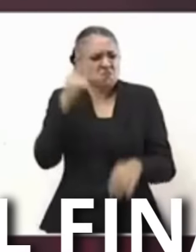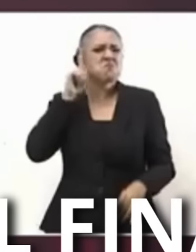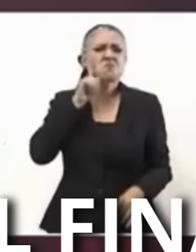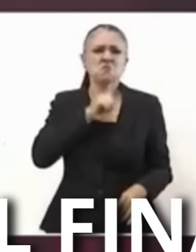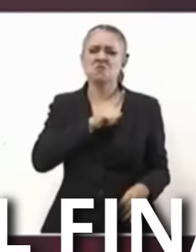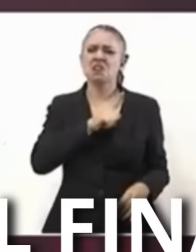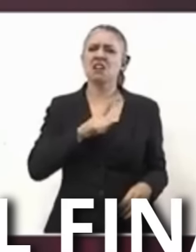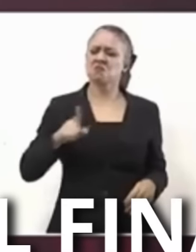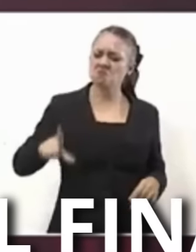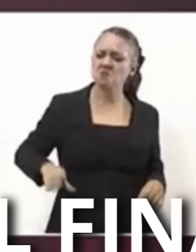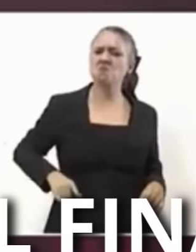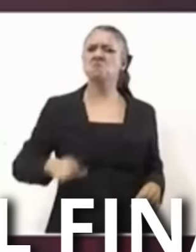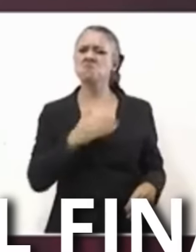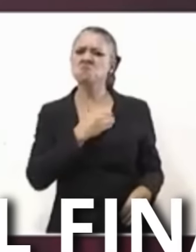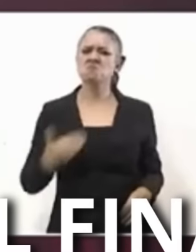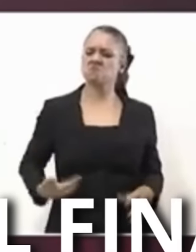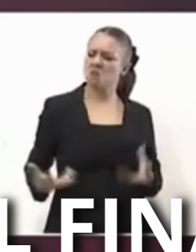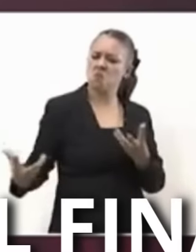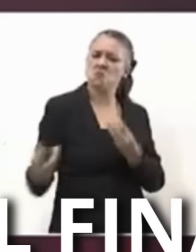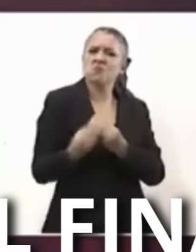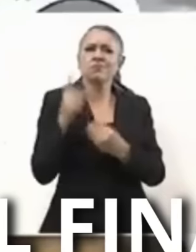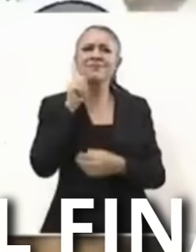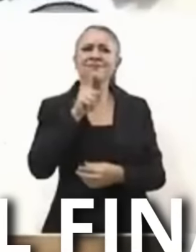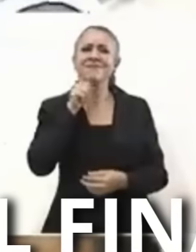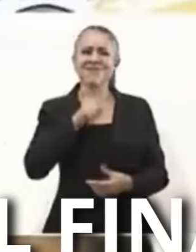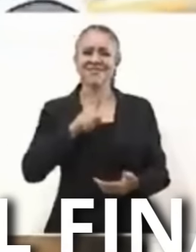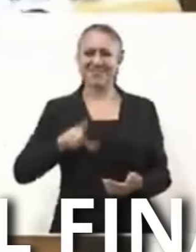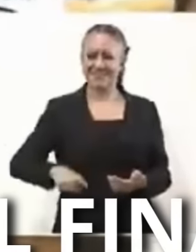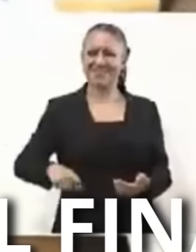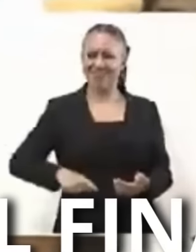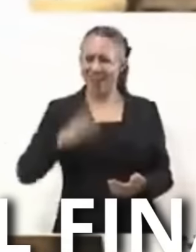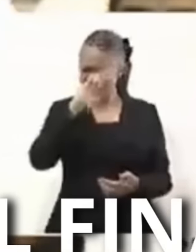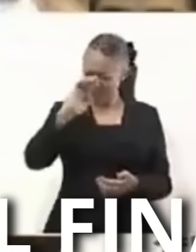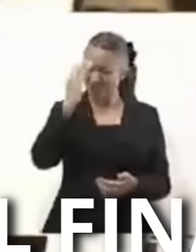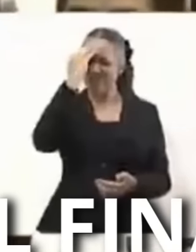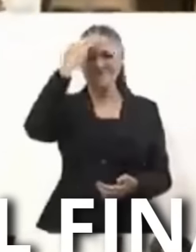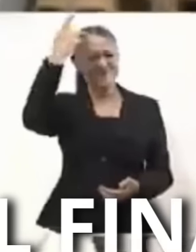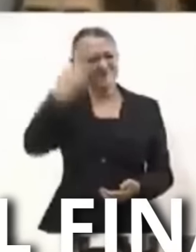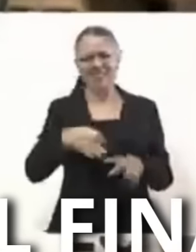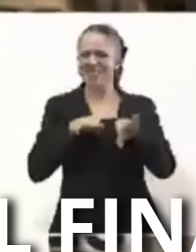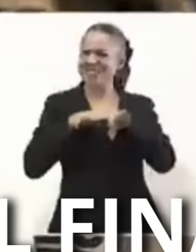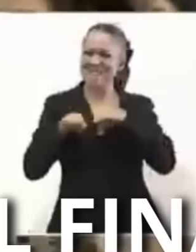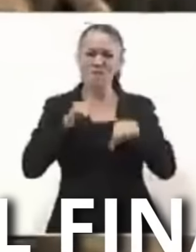Por primera vez Vamos a reconocer El trabajo De las mujeres Mexicanas